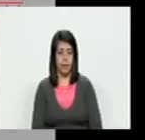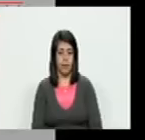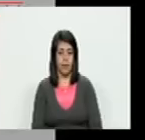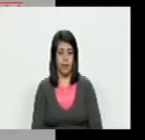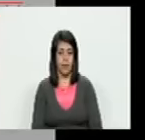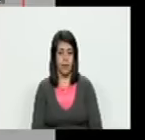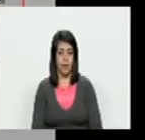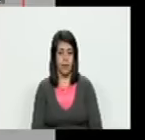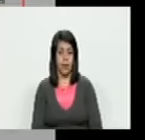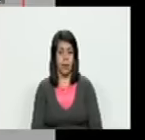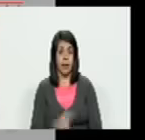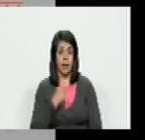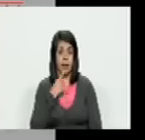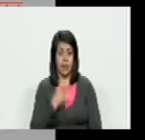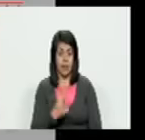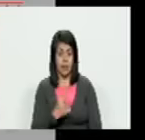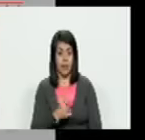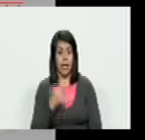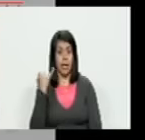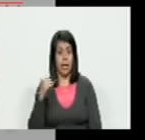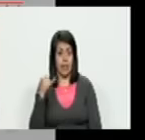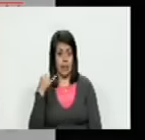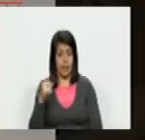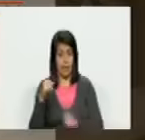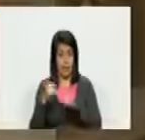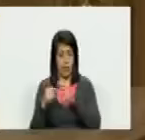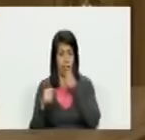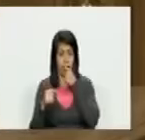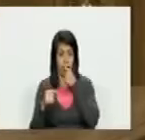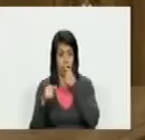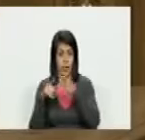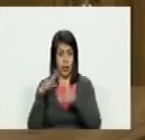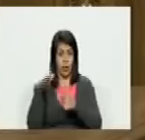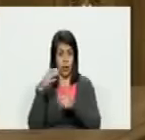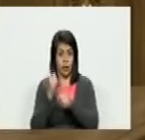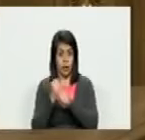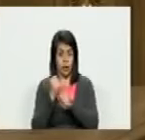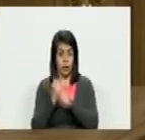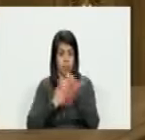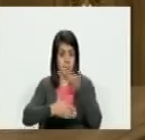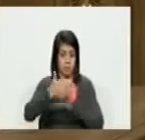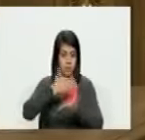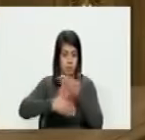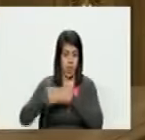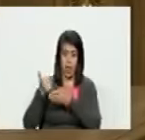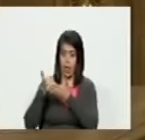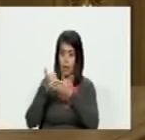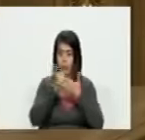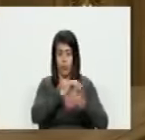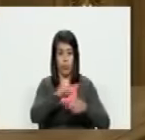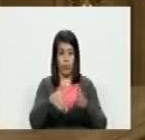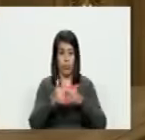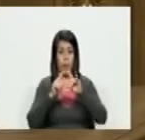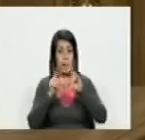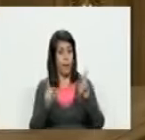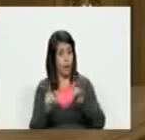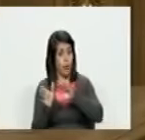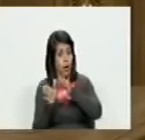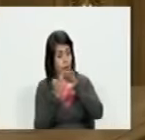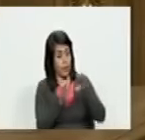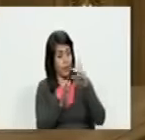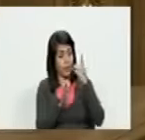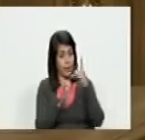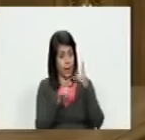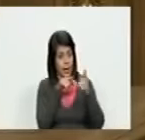ellos dicen hacia el lado izquierdo donde es verde cuando trabajamos con cooperación ayudamos y todo lo demás pero cuando es hacia el lado